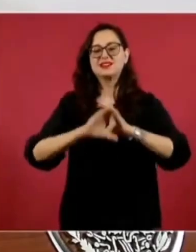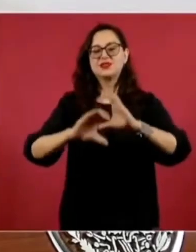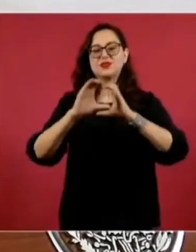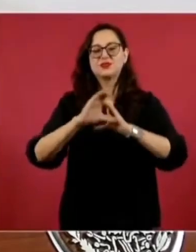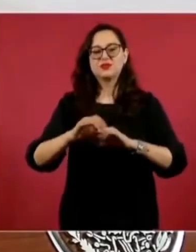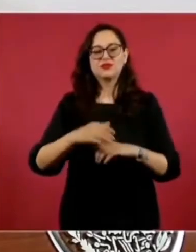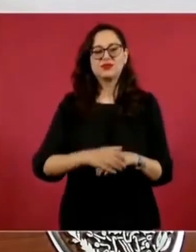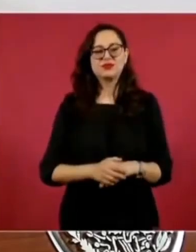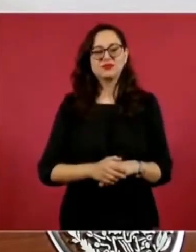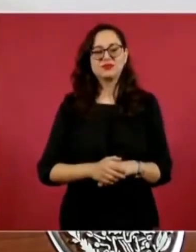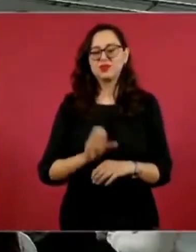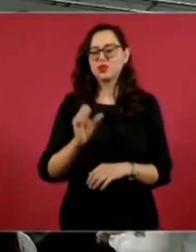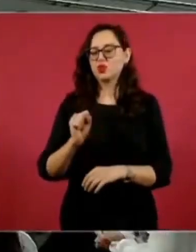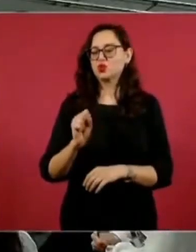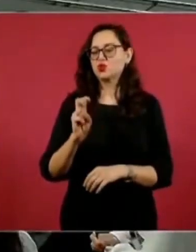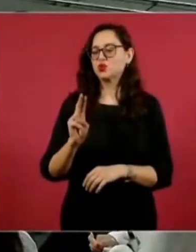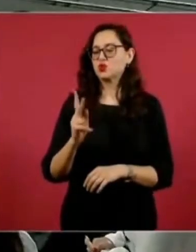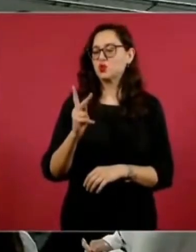Ya superan, ¿cómo es?